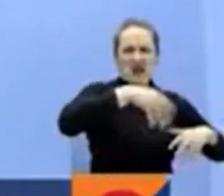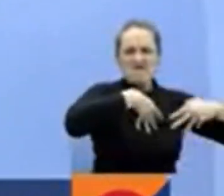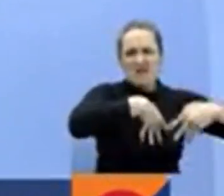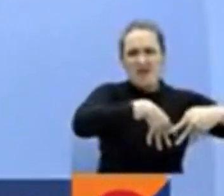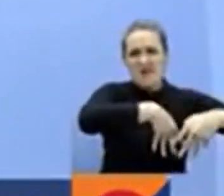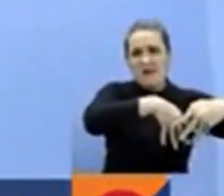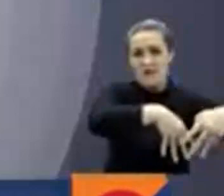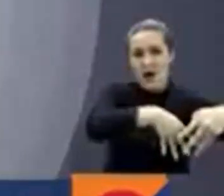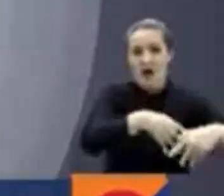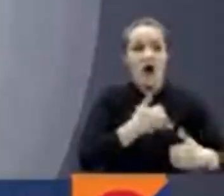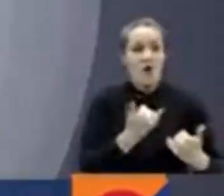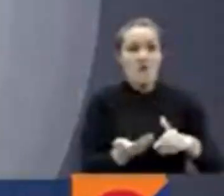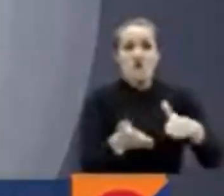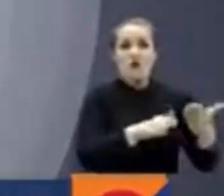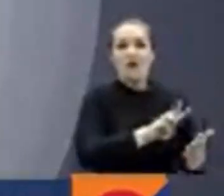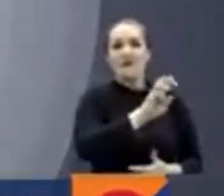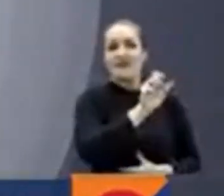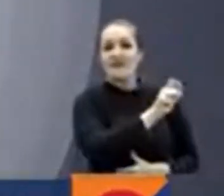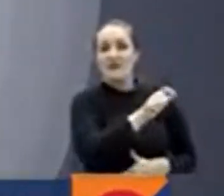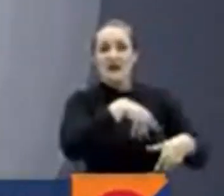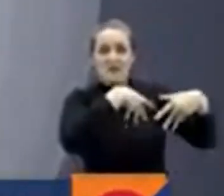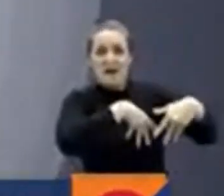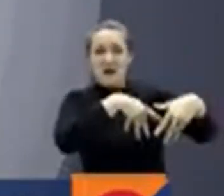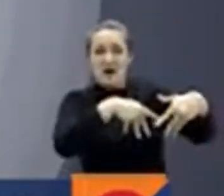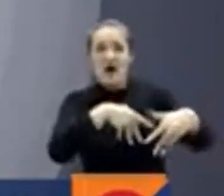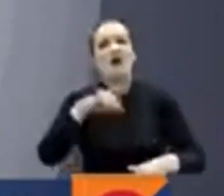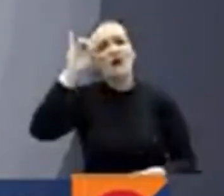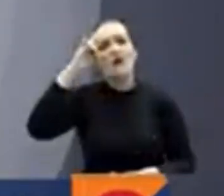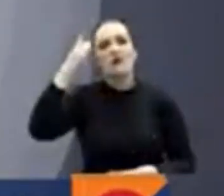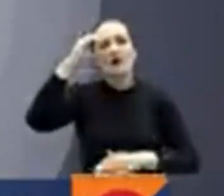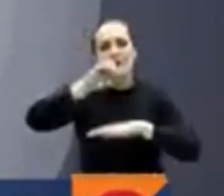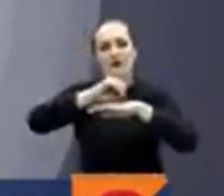en esas jornadas según organizaciones de derechos humanos.